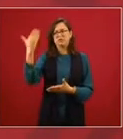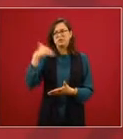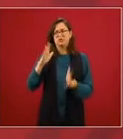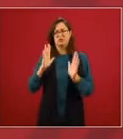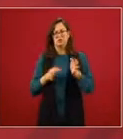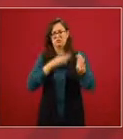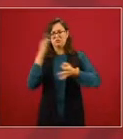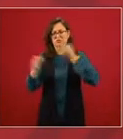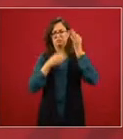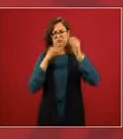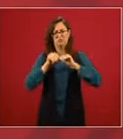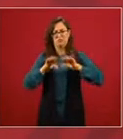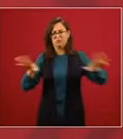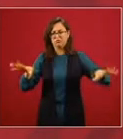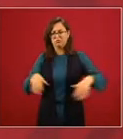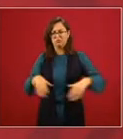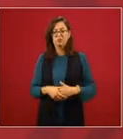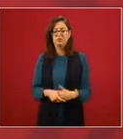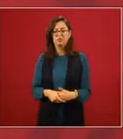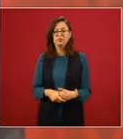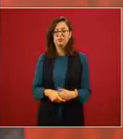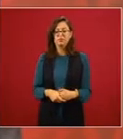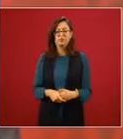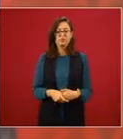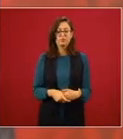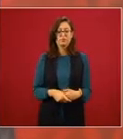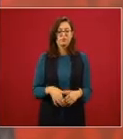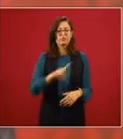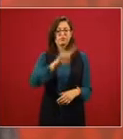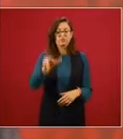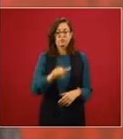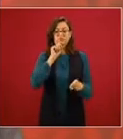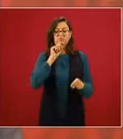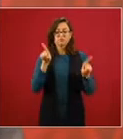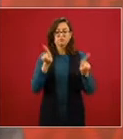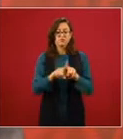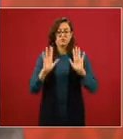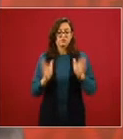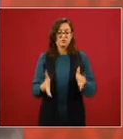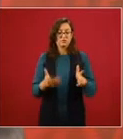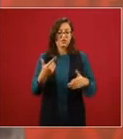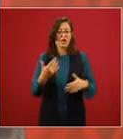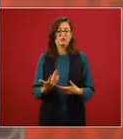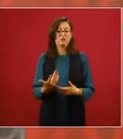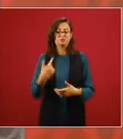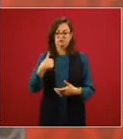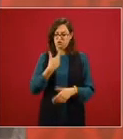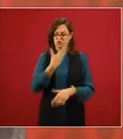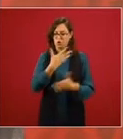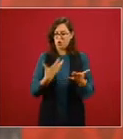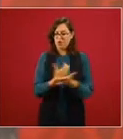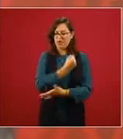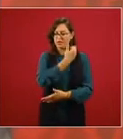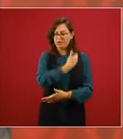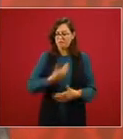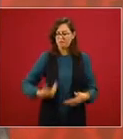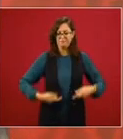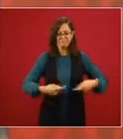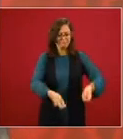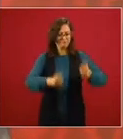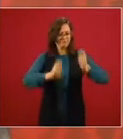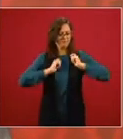y en el discurso de toma de posición hablé también sobre el tema